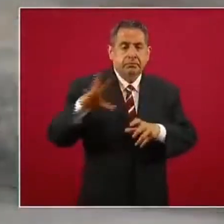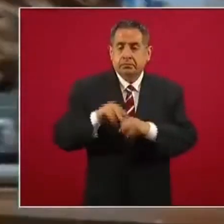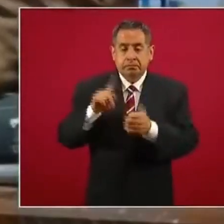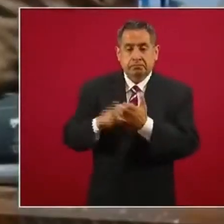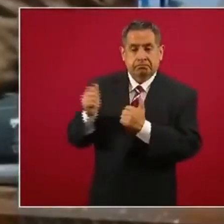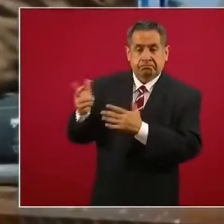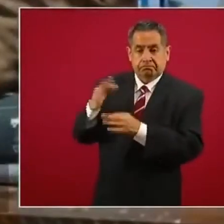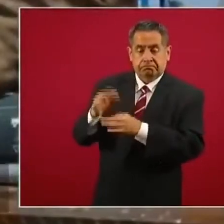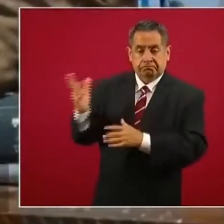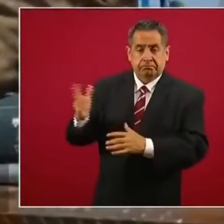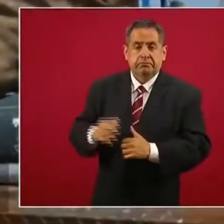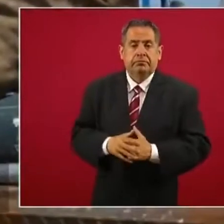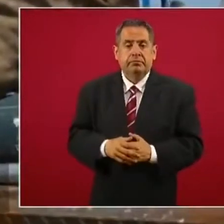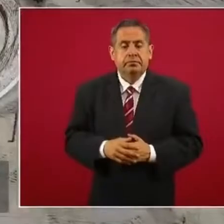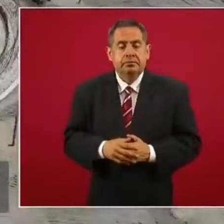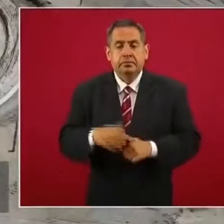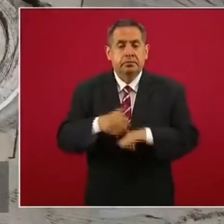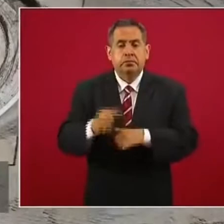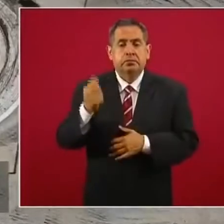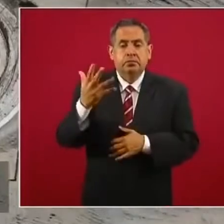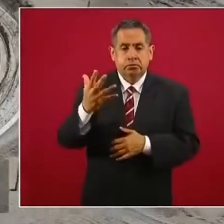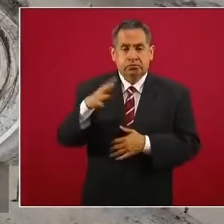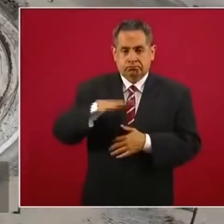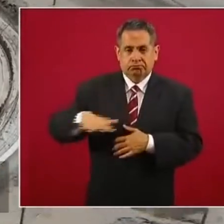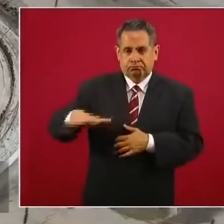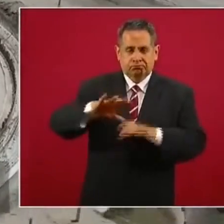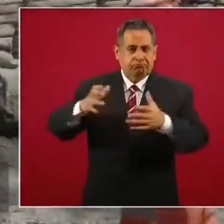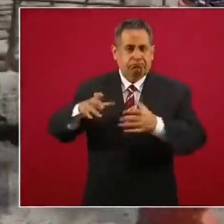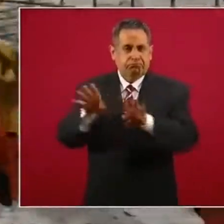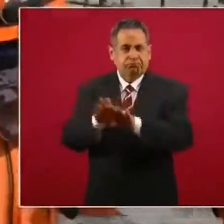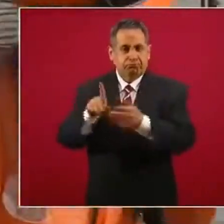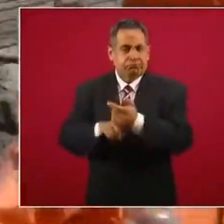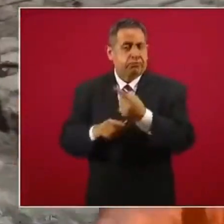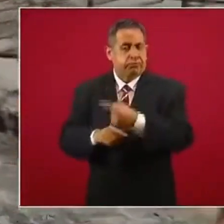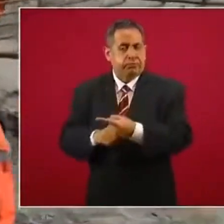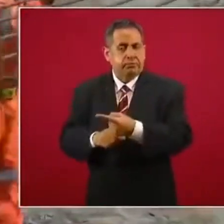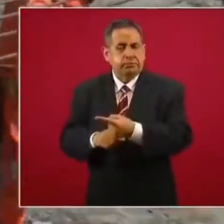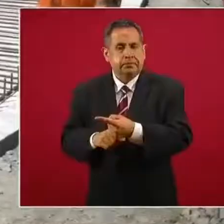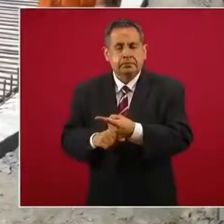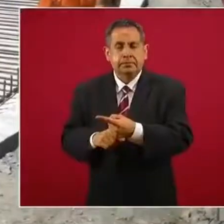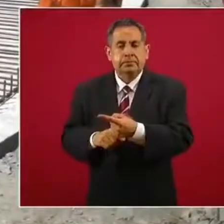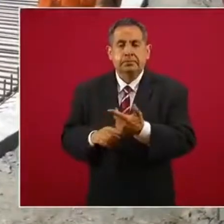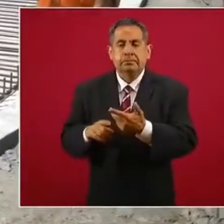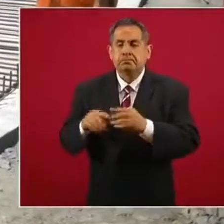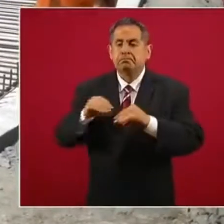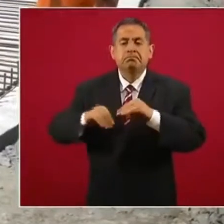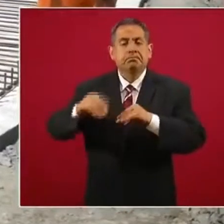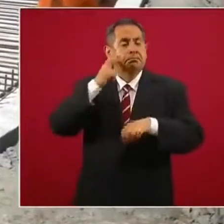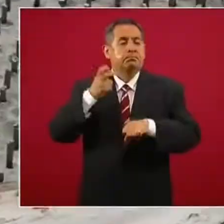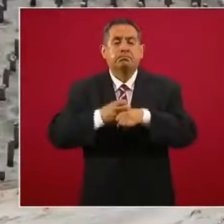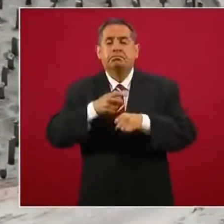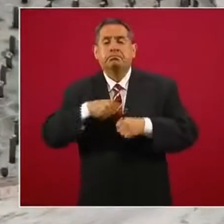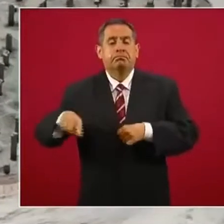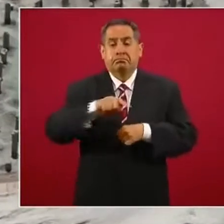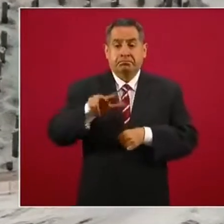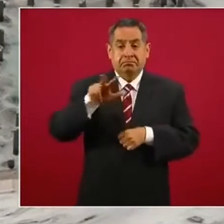En el paquete 5, correspondiente al área de almacenamiento, se concluyeron las construcciones de las inclusiones en las cimentaciones de